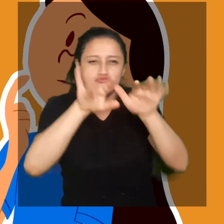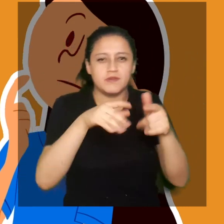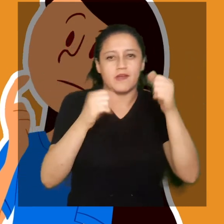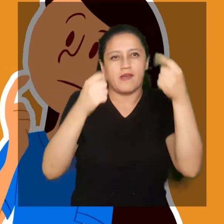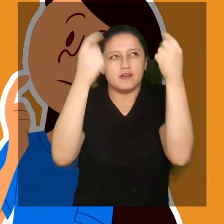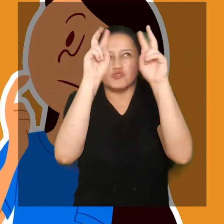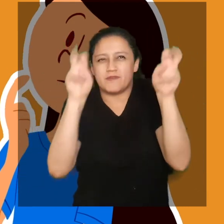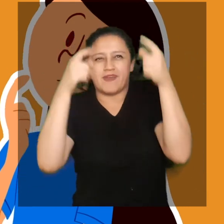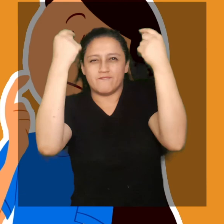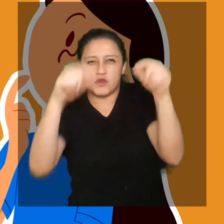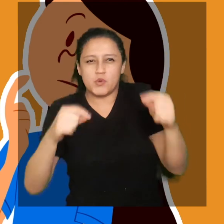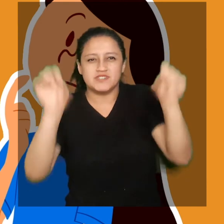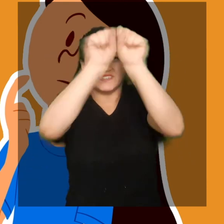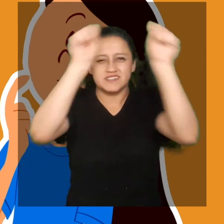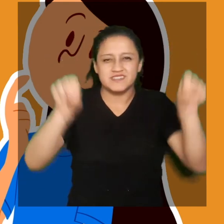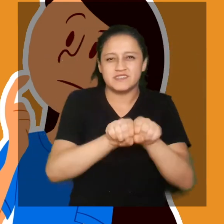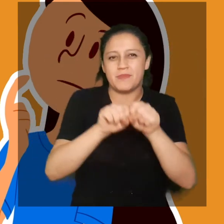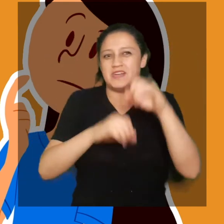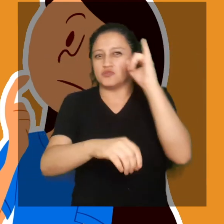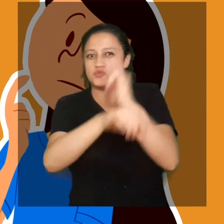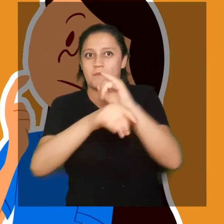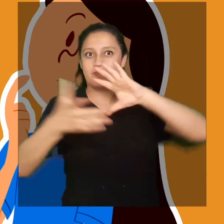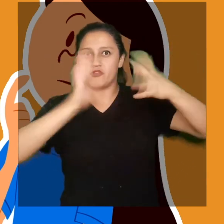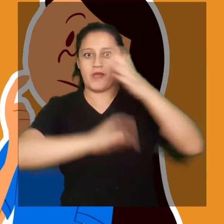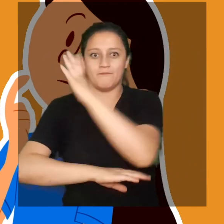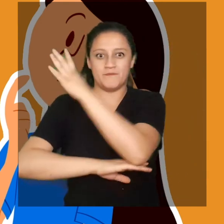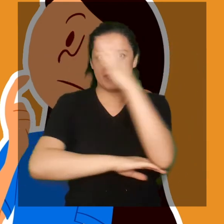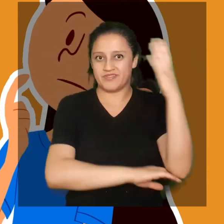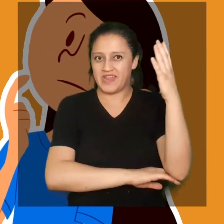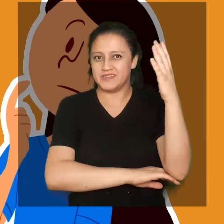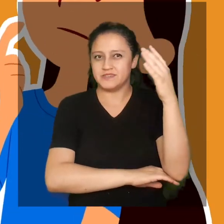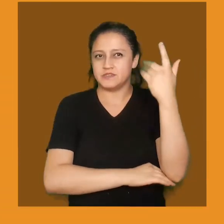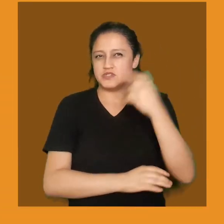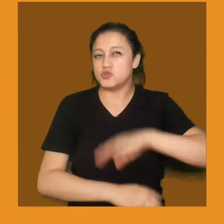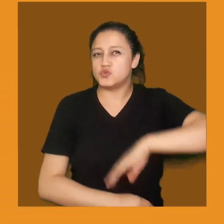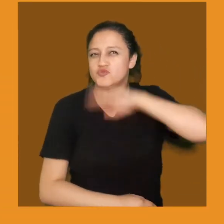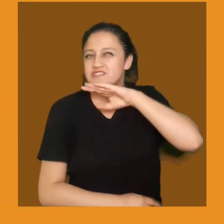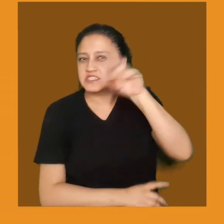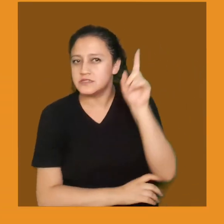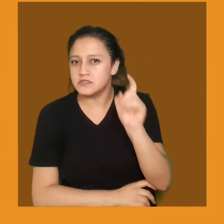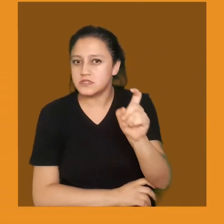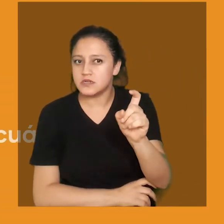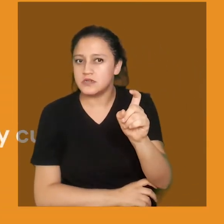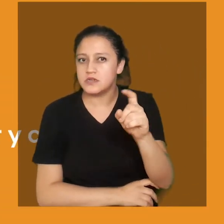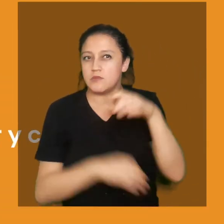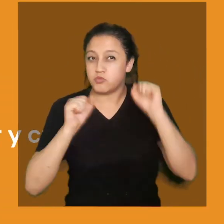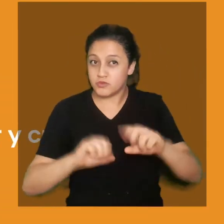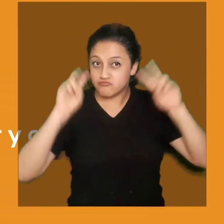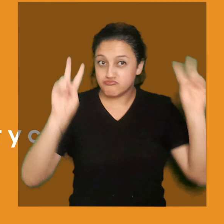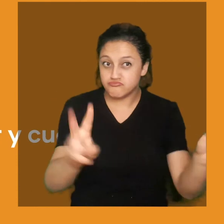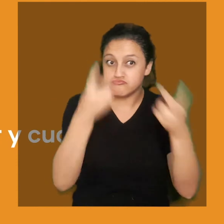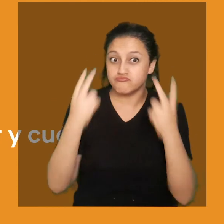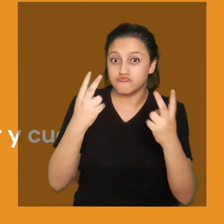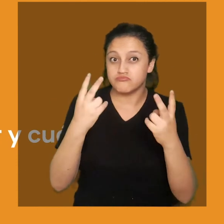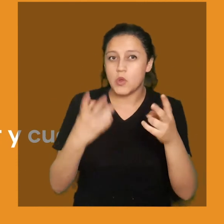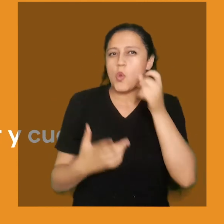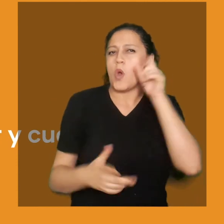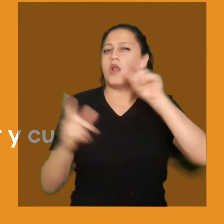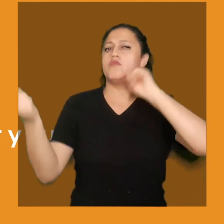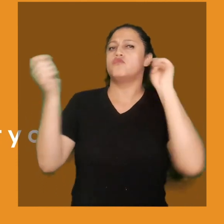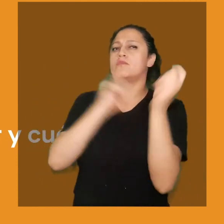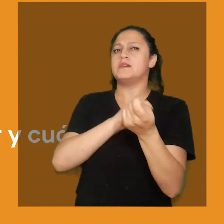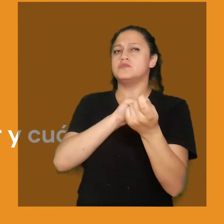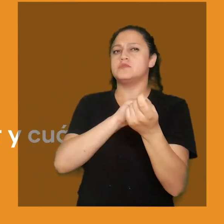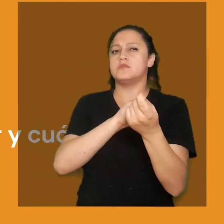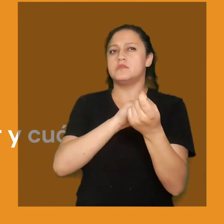e investiga para poder evaluar nuestra institucionalidad medioambiental. ¿Es suficiente? ¿Qué elementos puedes rescatar y